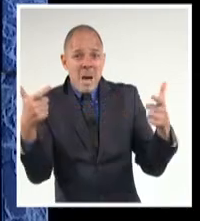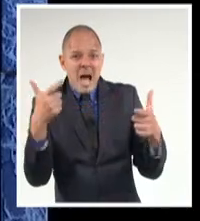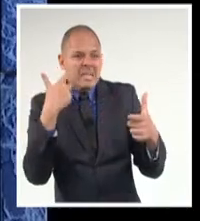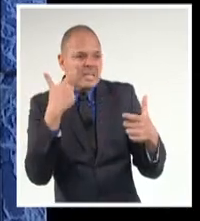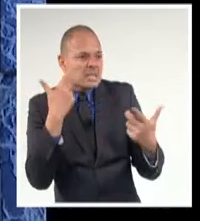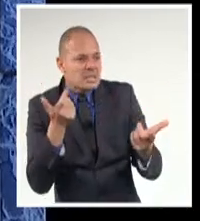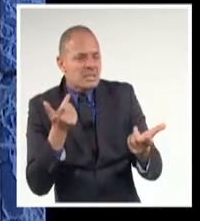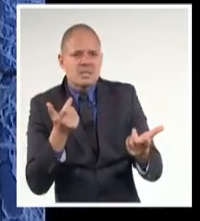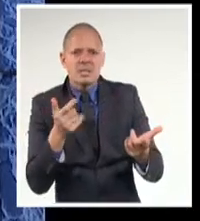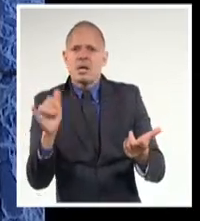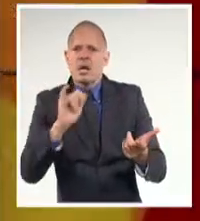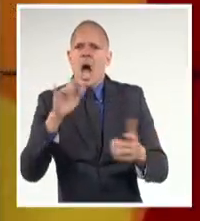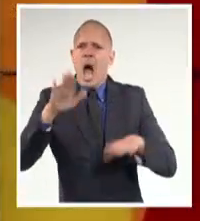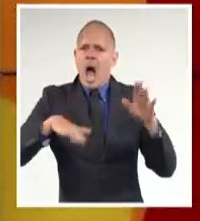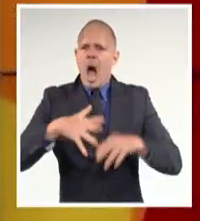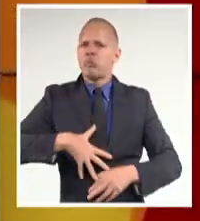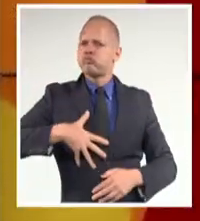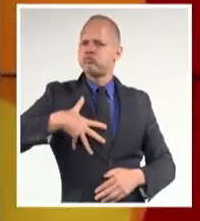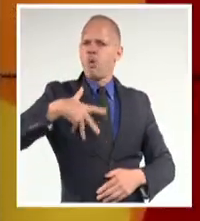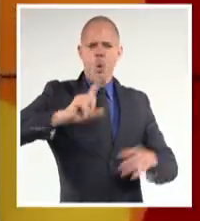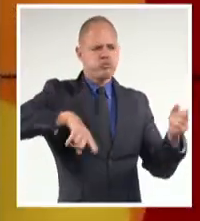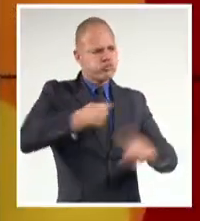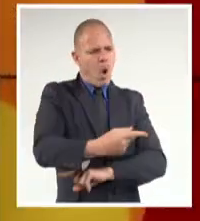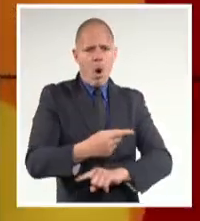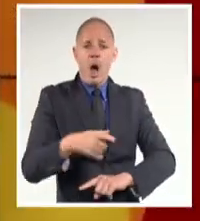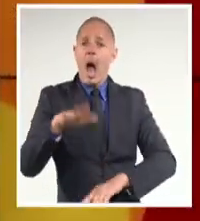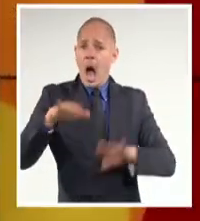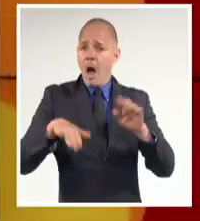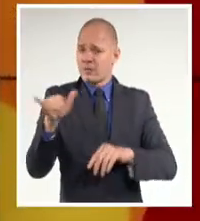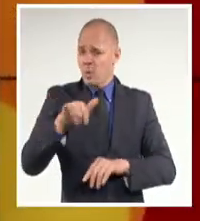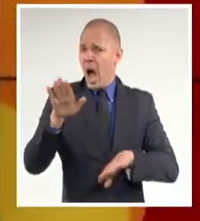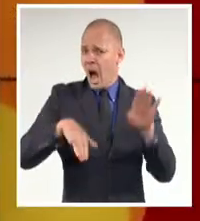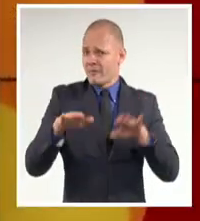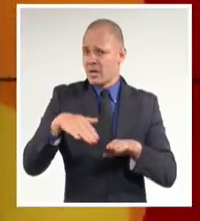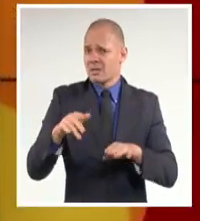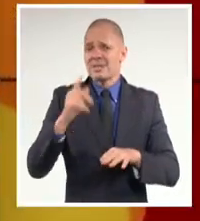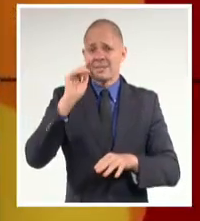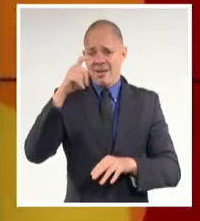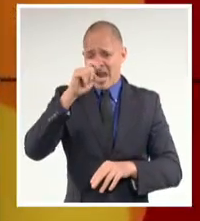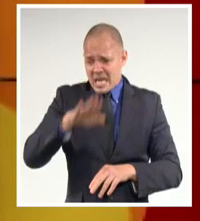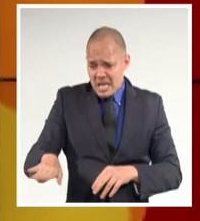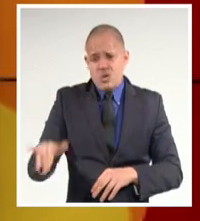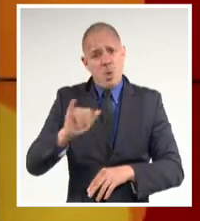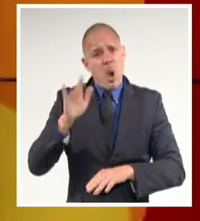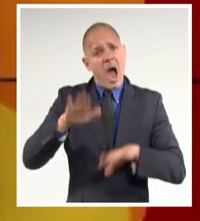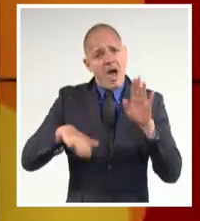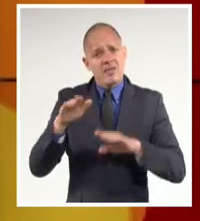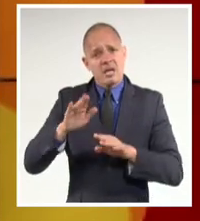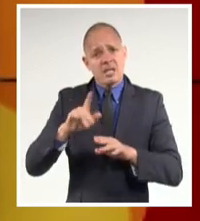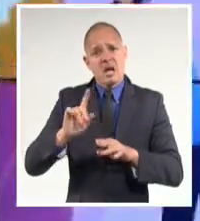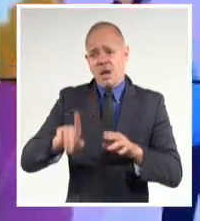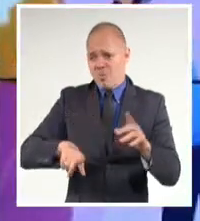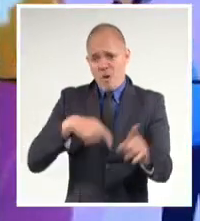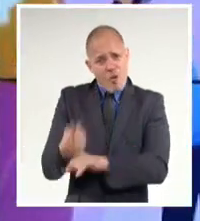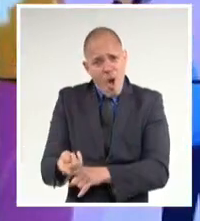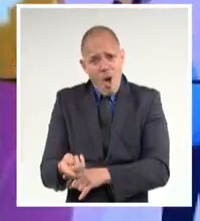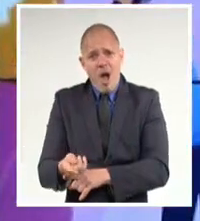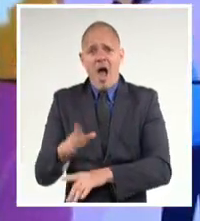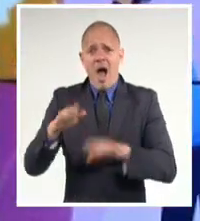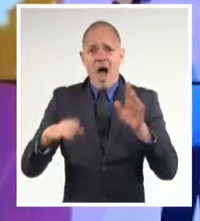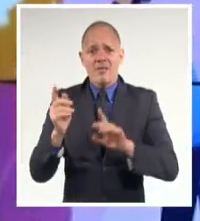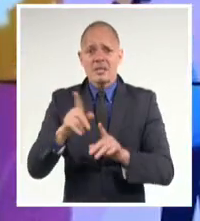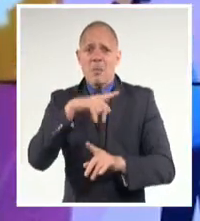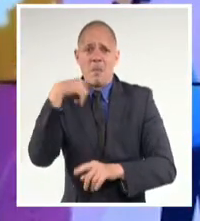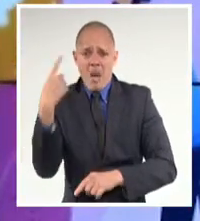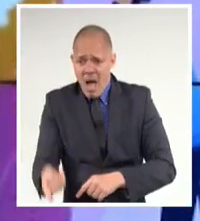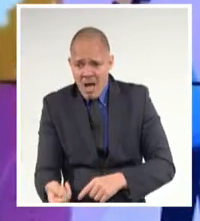abusos sexuales, incluso a infantes, porque así se ha publicado también en la prensa, y otras experiencias que resultan lamentables, es